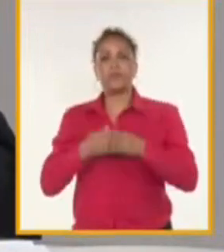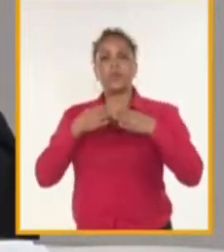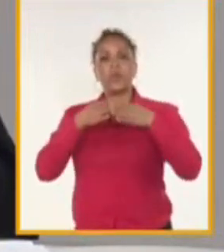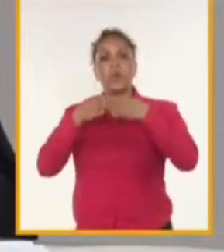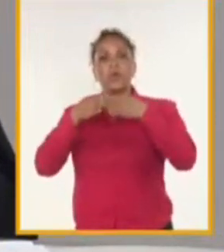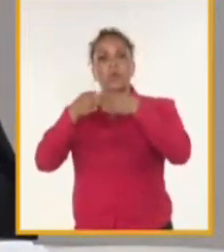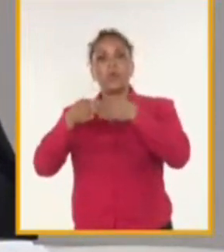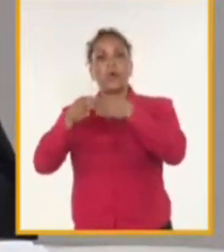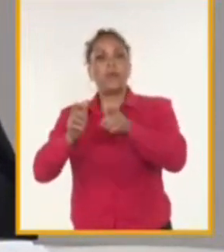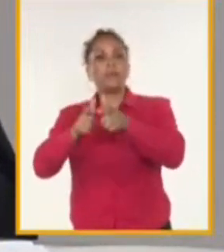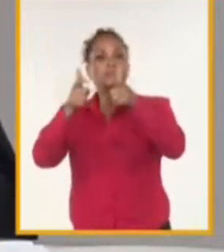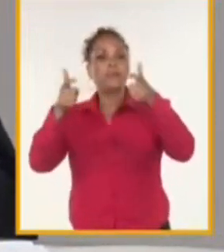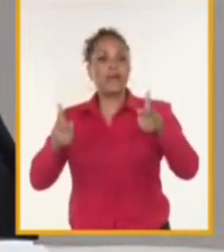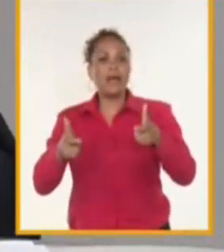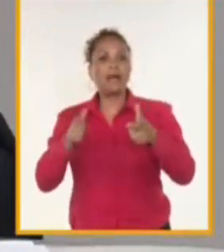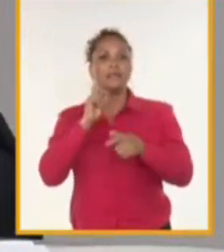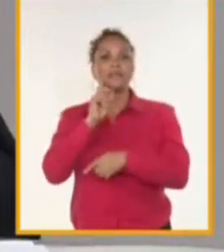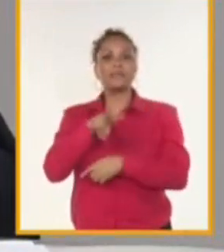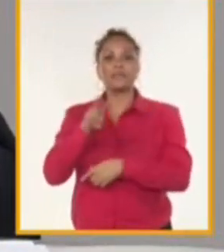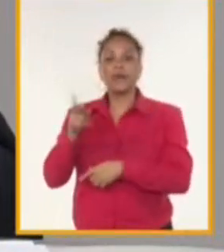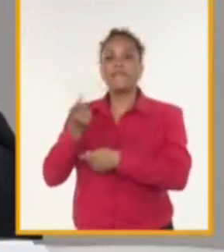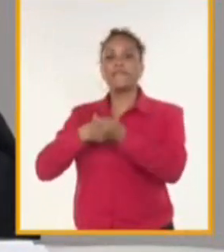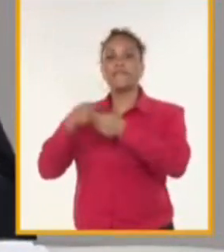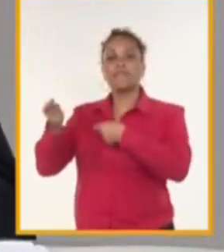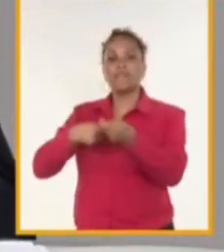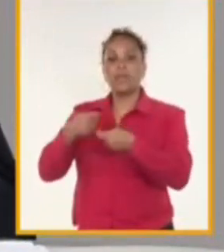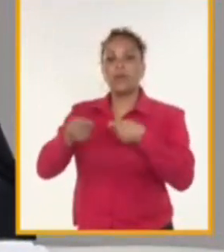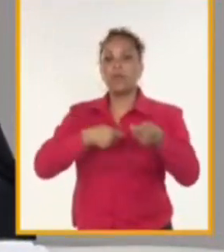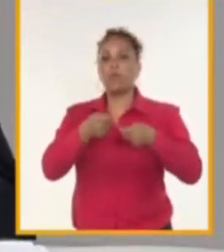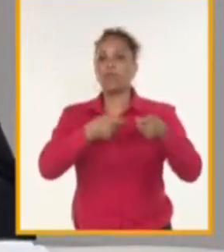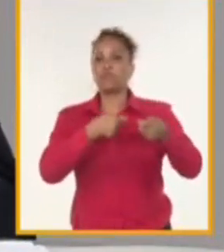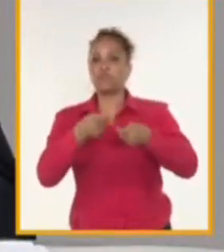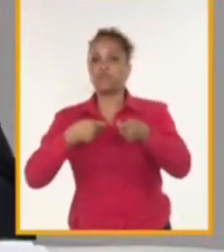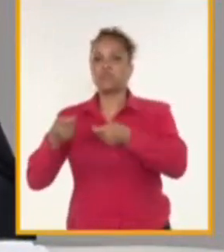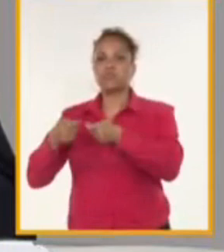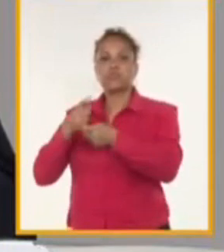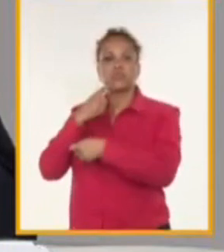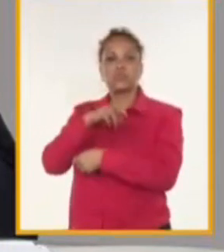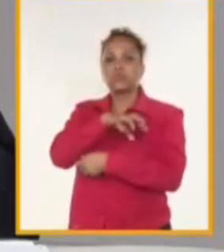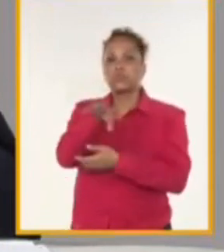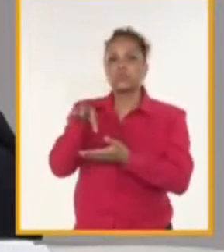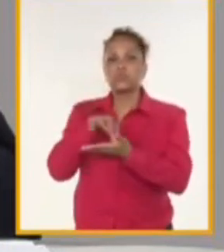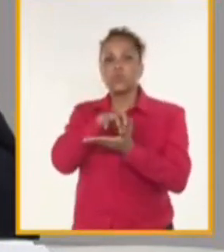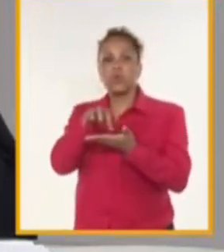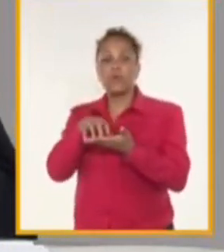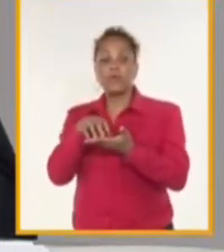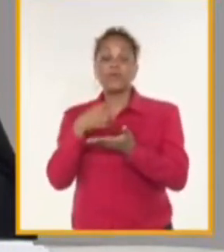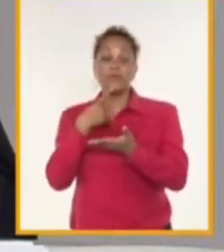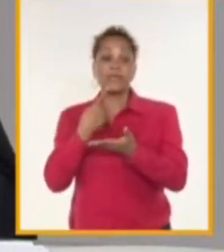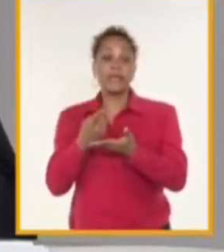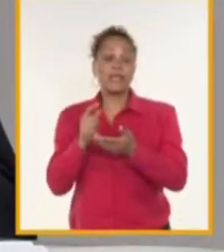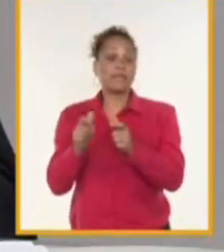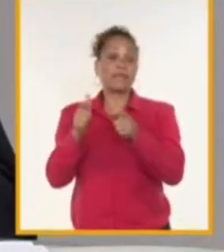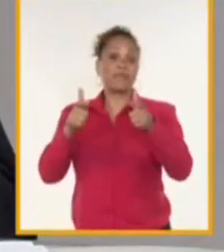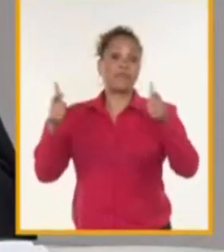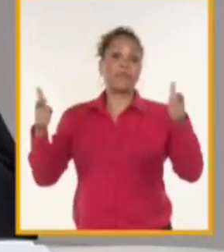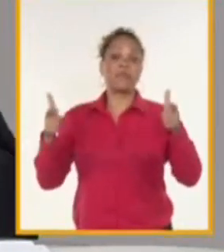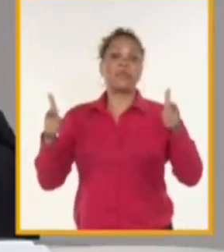buscando economía de escala, creciendo encalado, creciendo en dimensiones y la mayoría